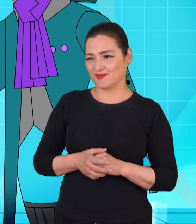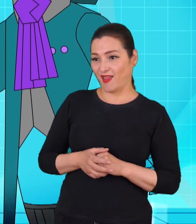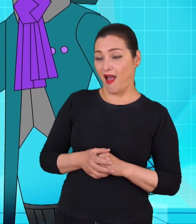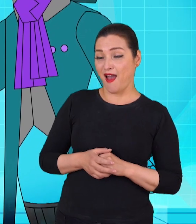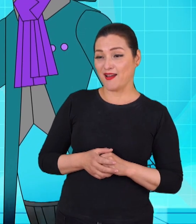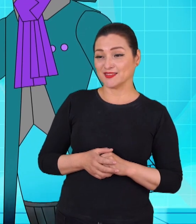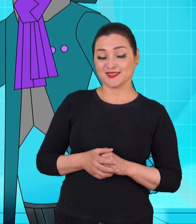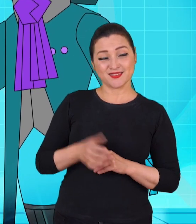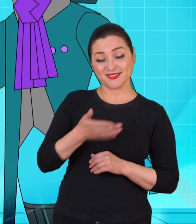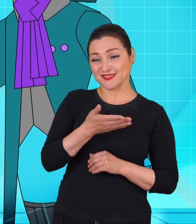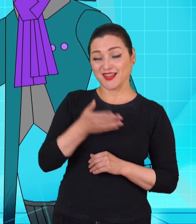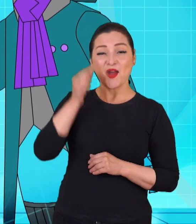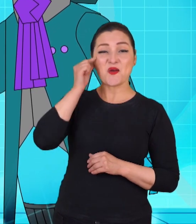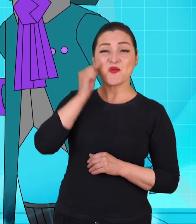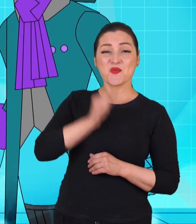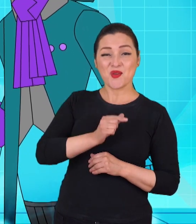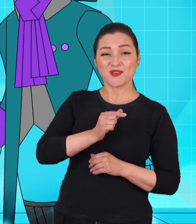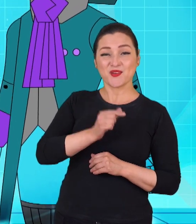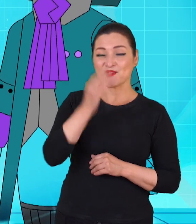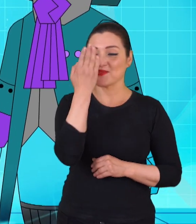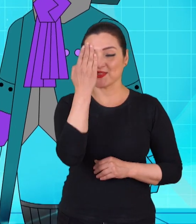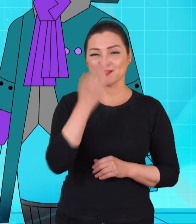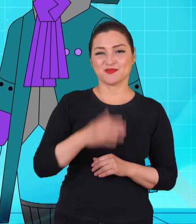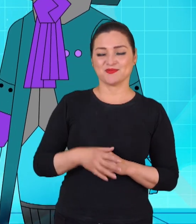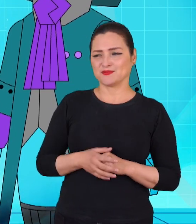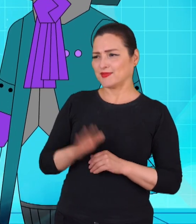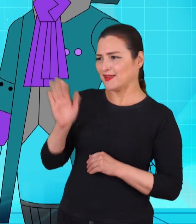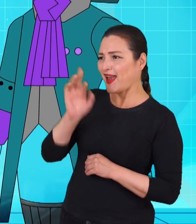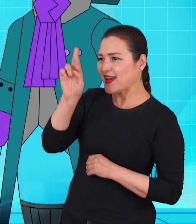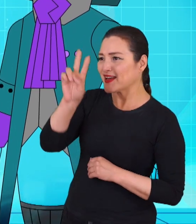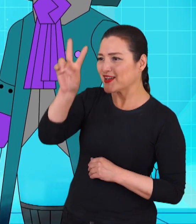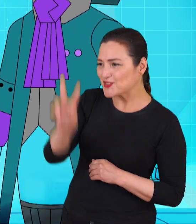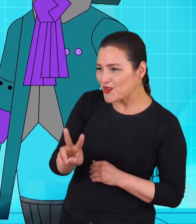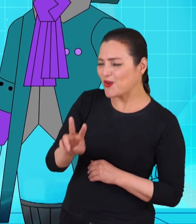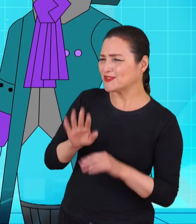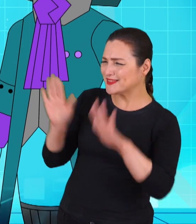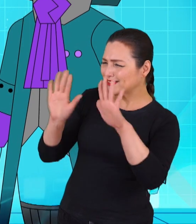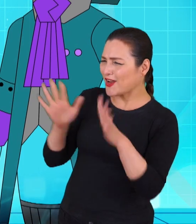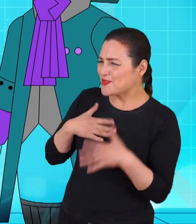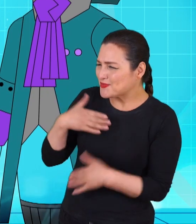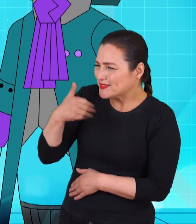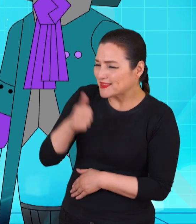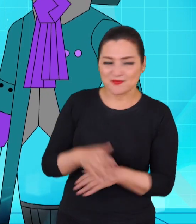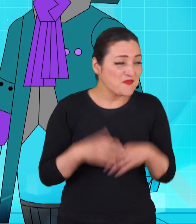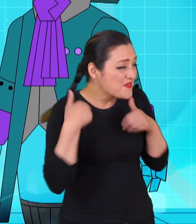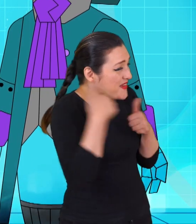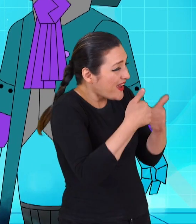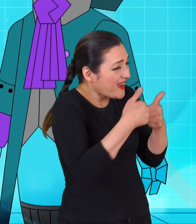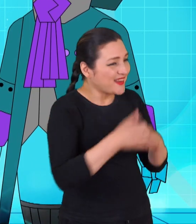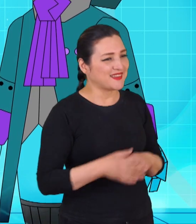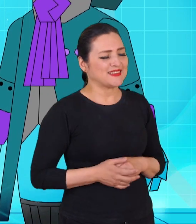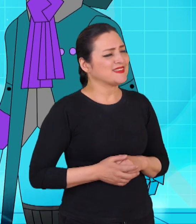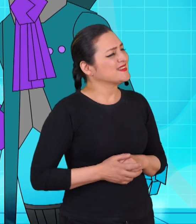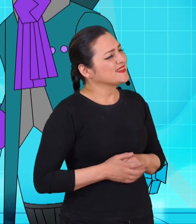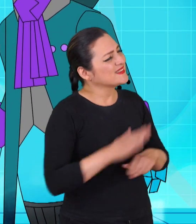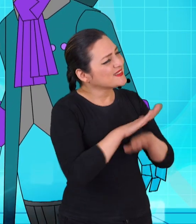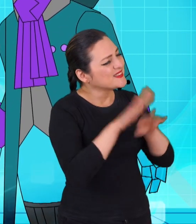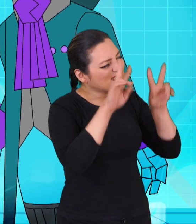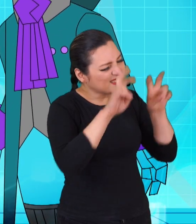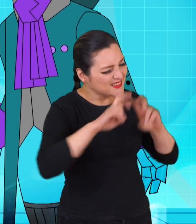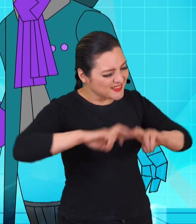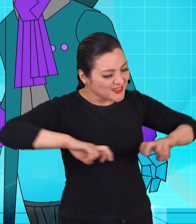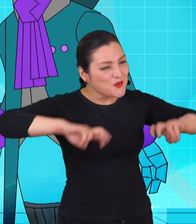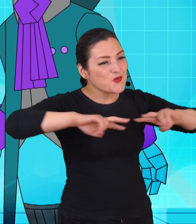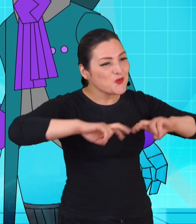Tokaya. Juli. Sara. ¿Cómo están? ¡Muy bien! Tocayo, estamos investigando sobre las comunidades